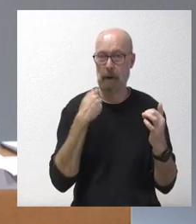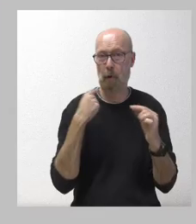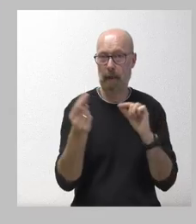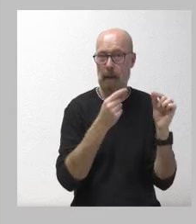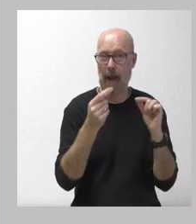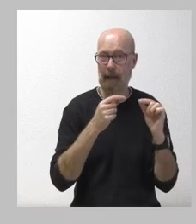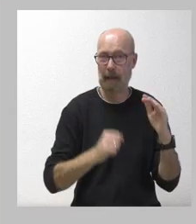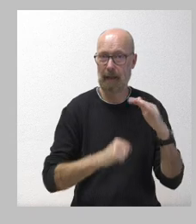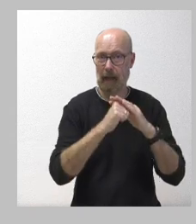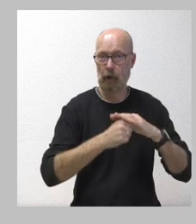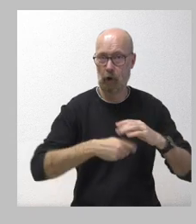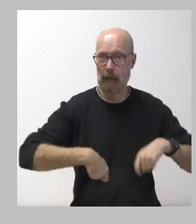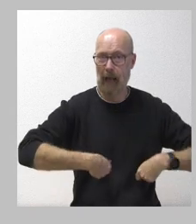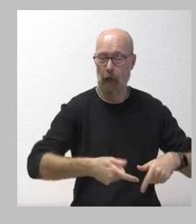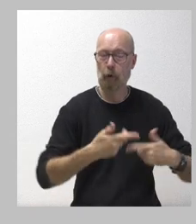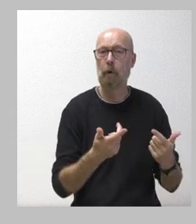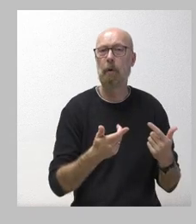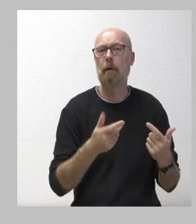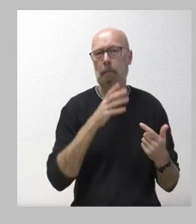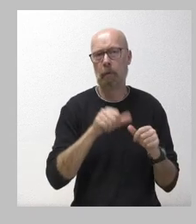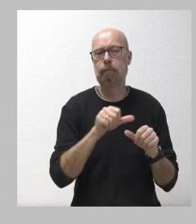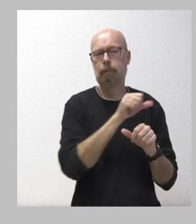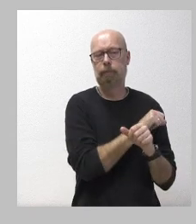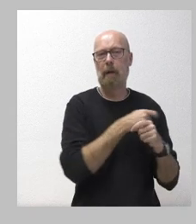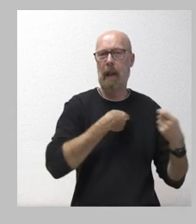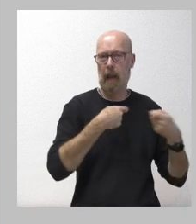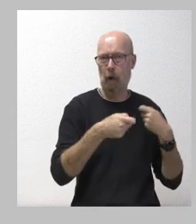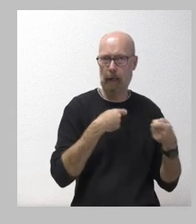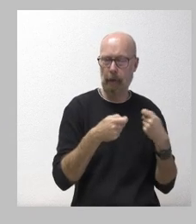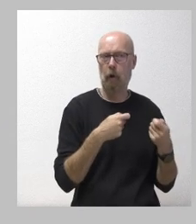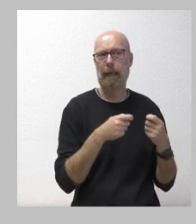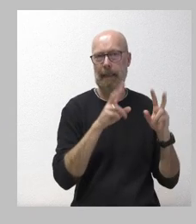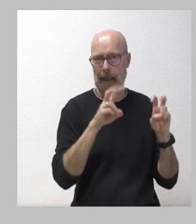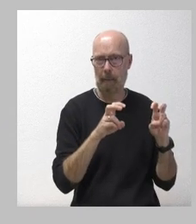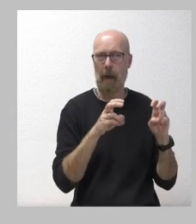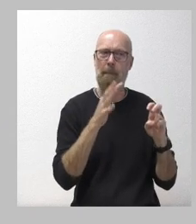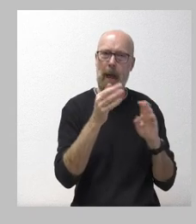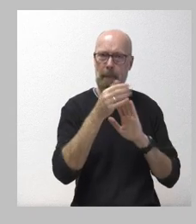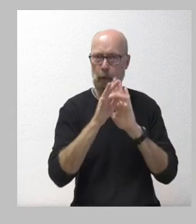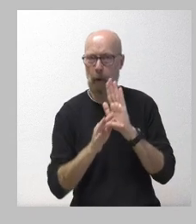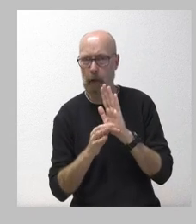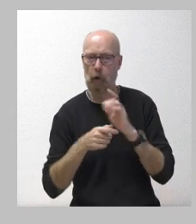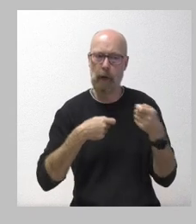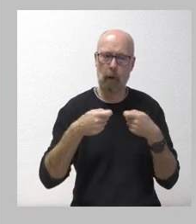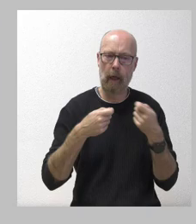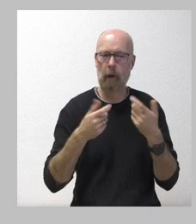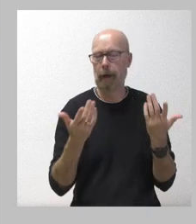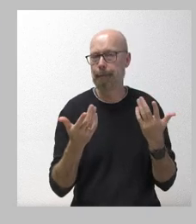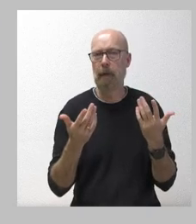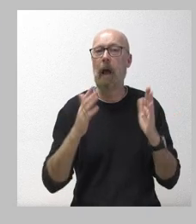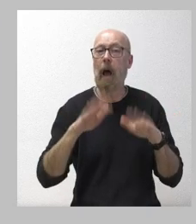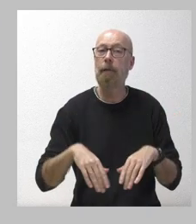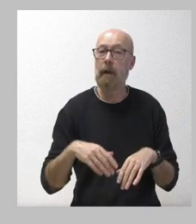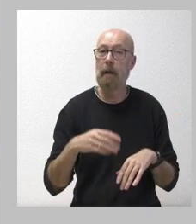gasto después de unas negociaciones en torno a este techo de gasto y al presupuesto. No sé si tiene previsto mantener más